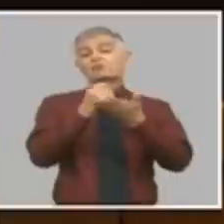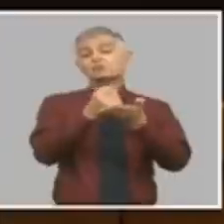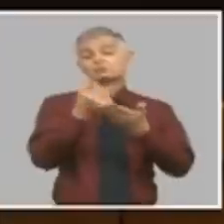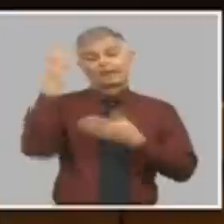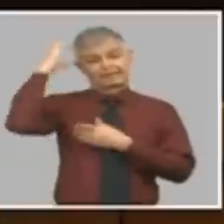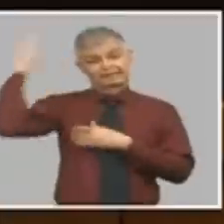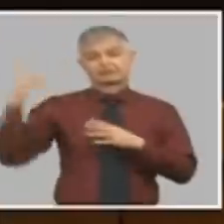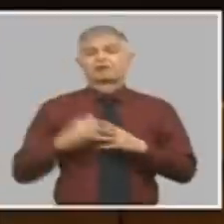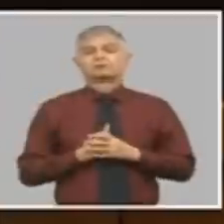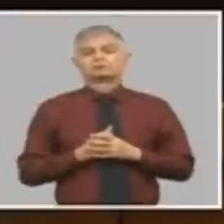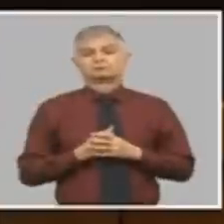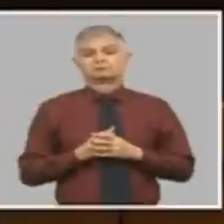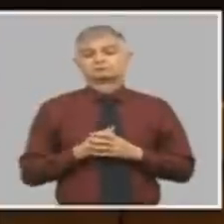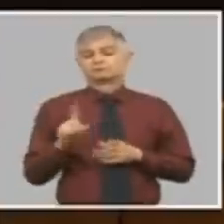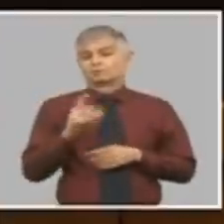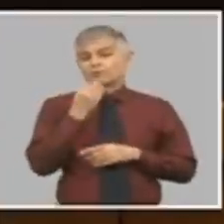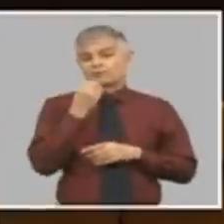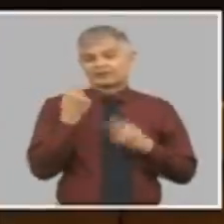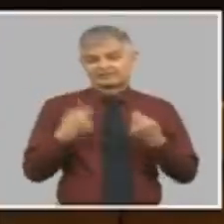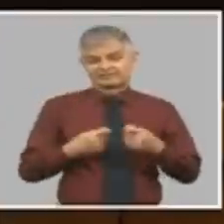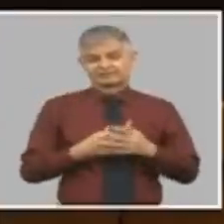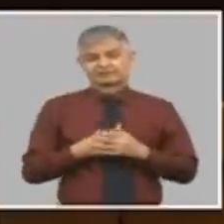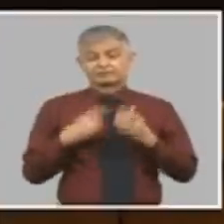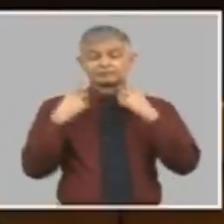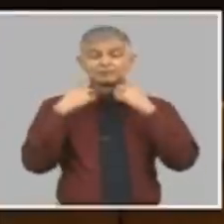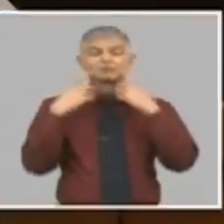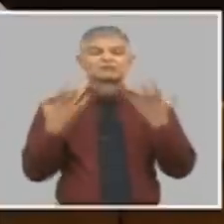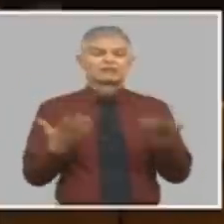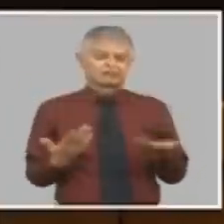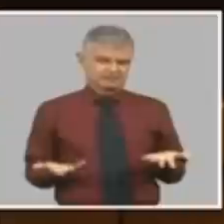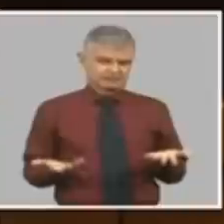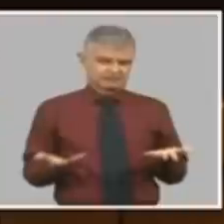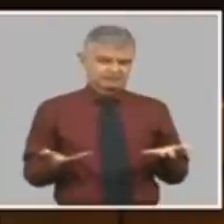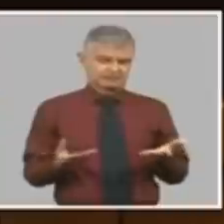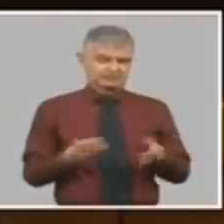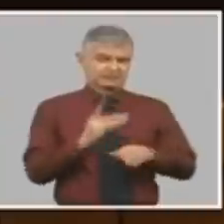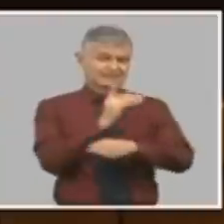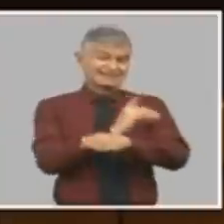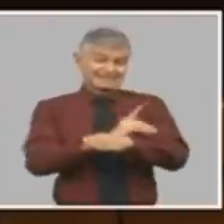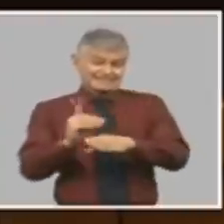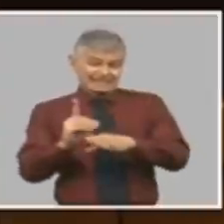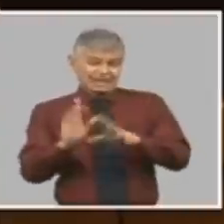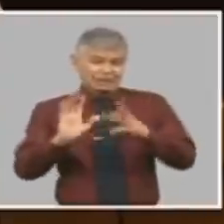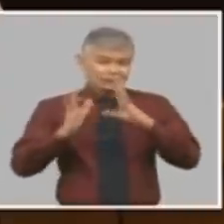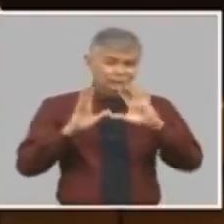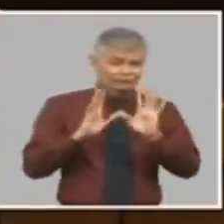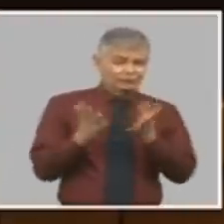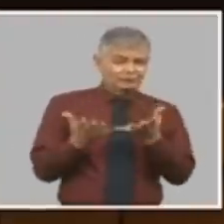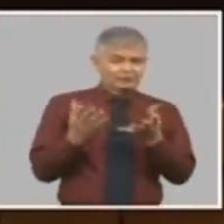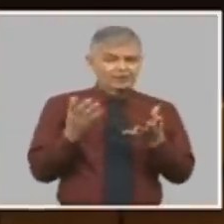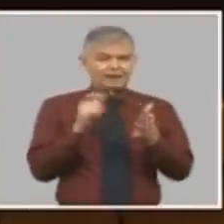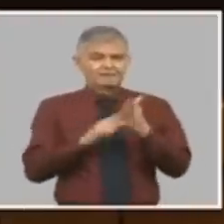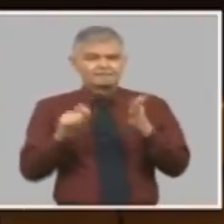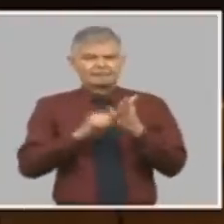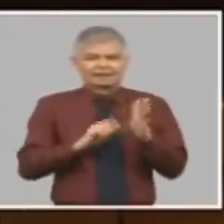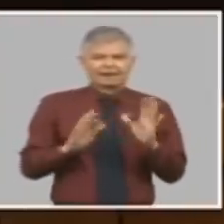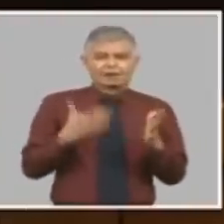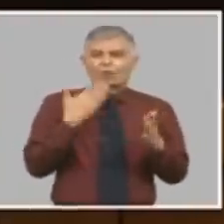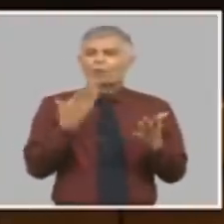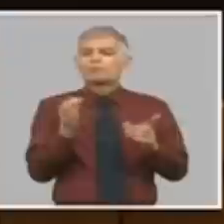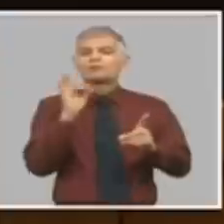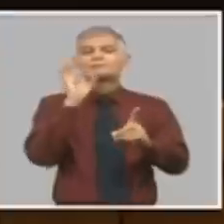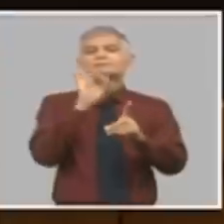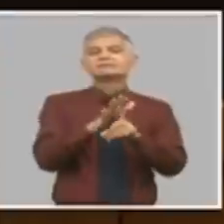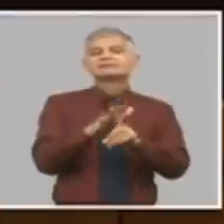es importante como diseño y está hecho también lo voy a explicar cómo se puede empezar